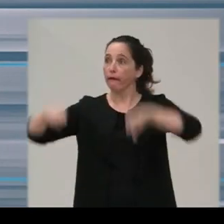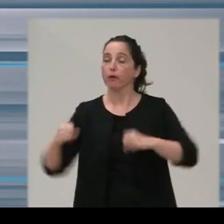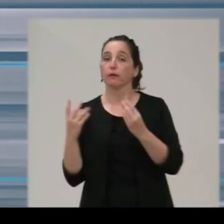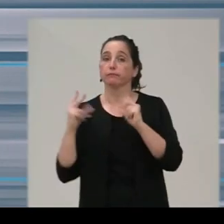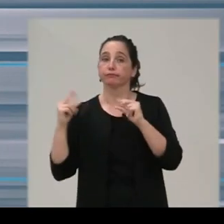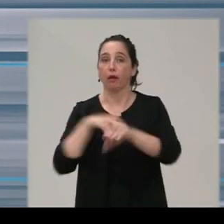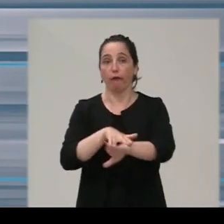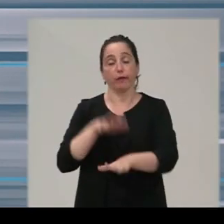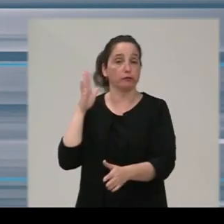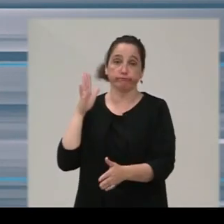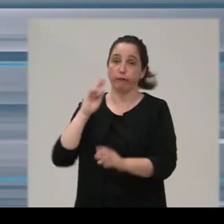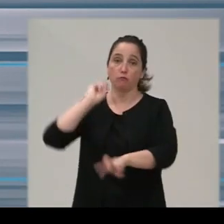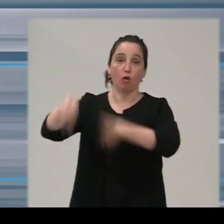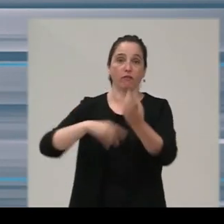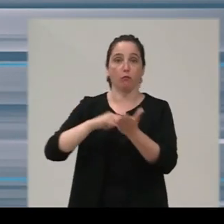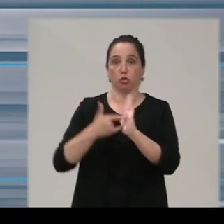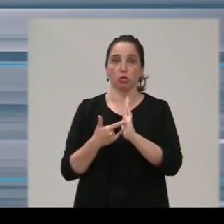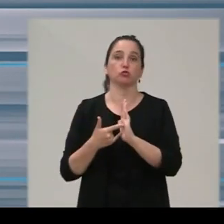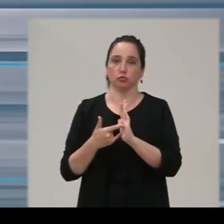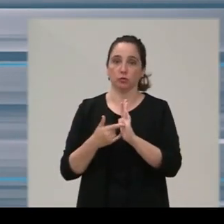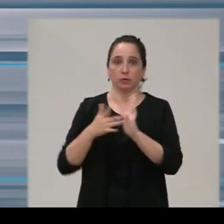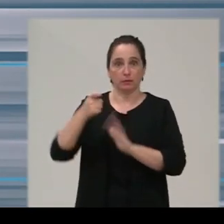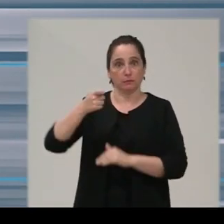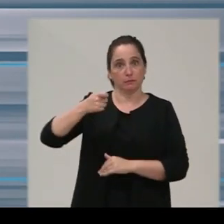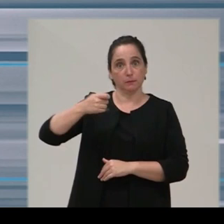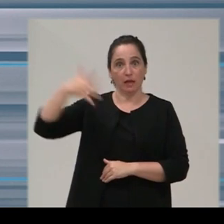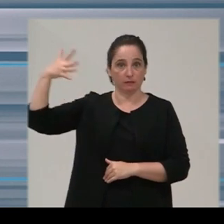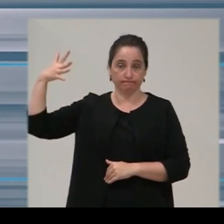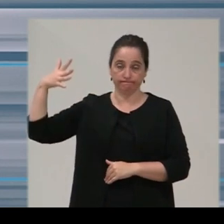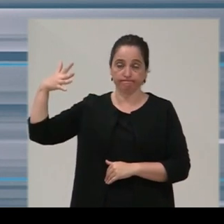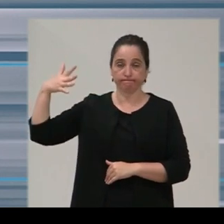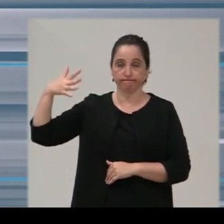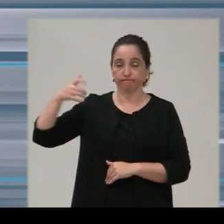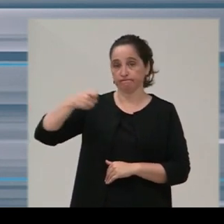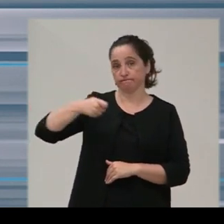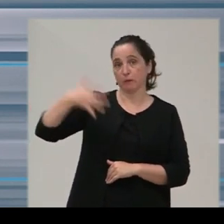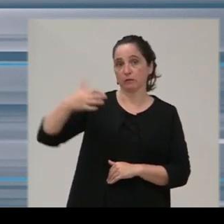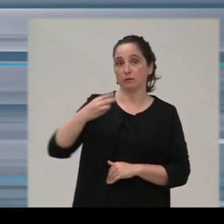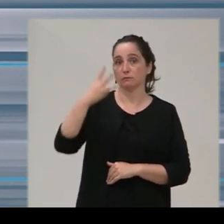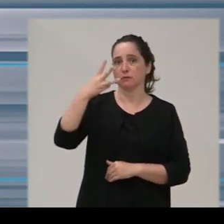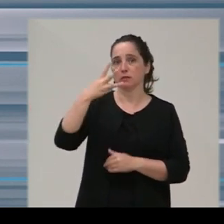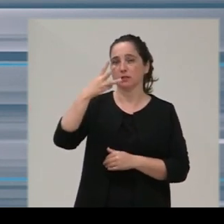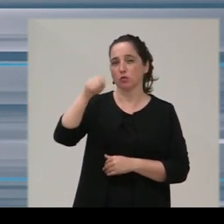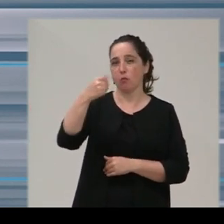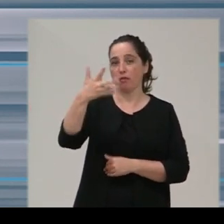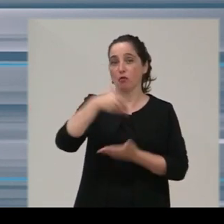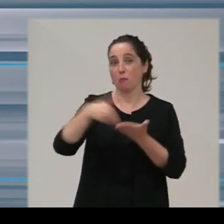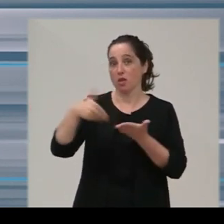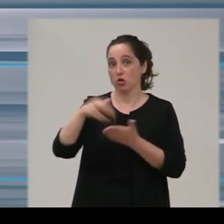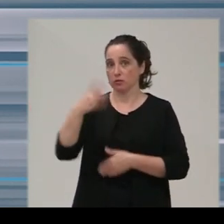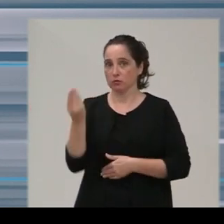este Gobierno. Un modificado que va a encarecer la obra en aproximadamente tres millones y medio de euros,